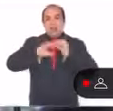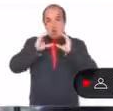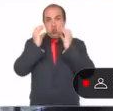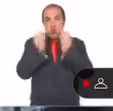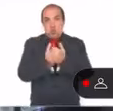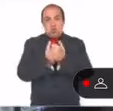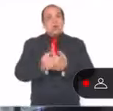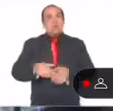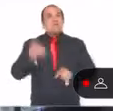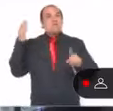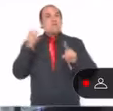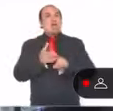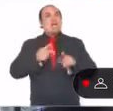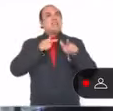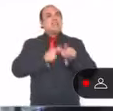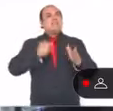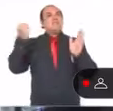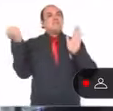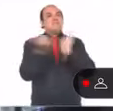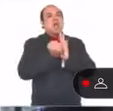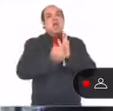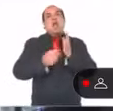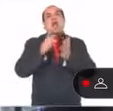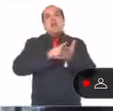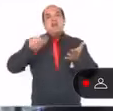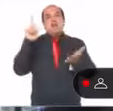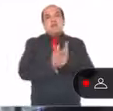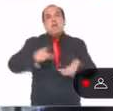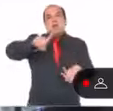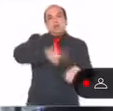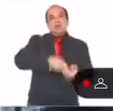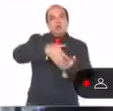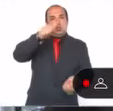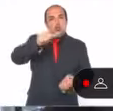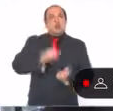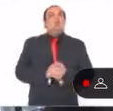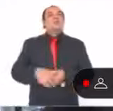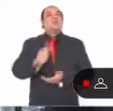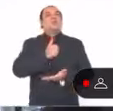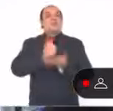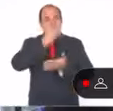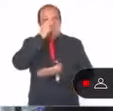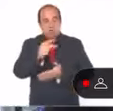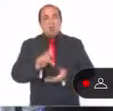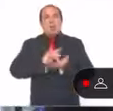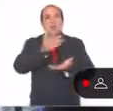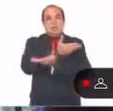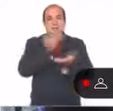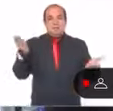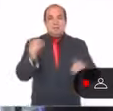para que sigamos plasmando derechos en la constitución política de la ciudad. Muchas gracias a todas y todos.